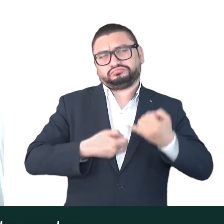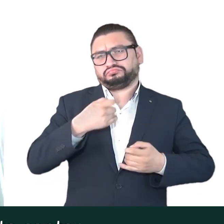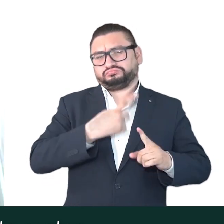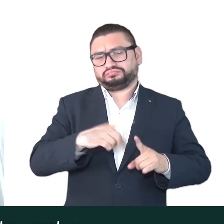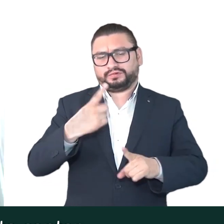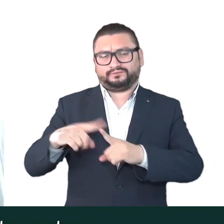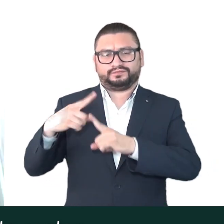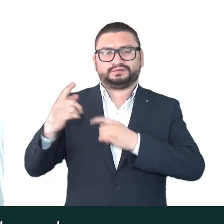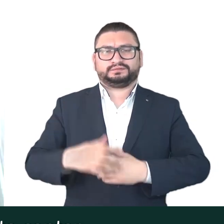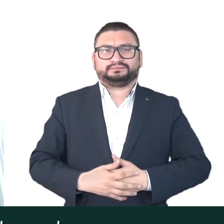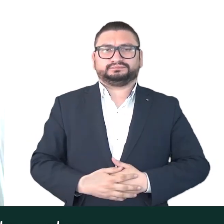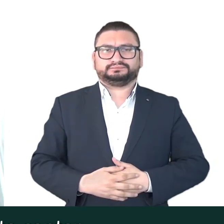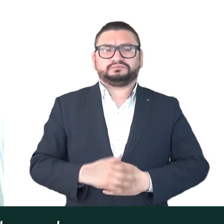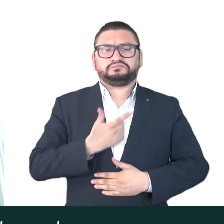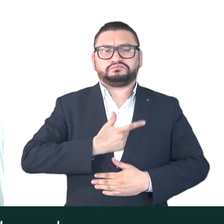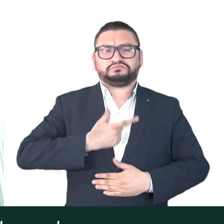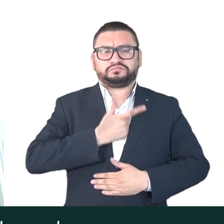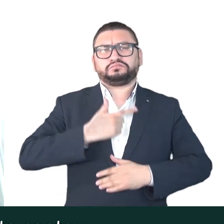¿Qué te traje.